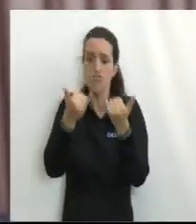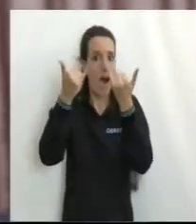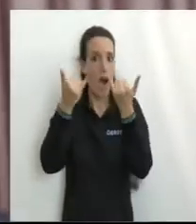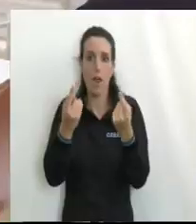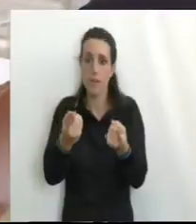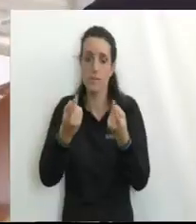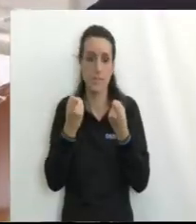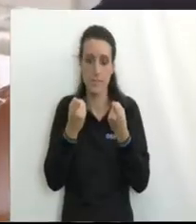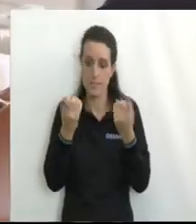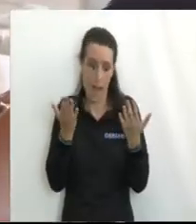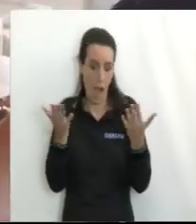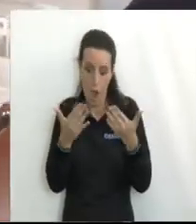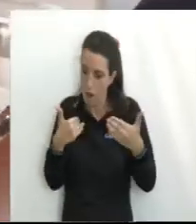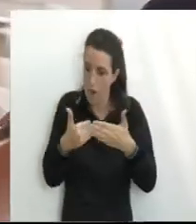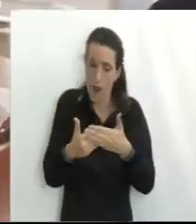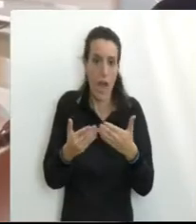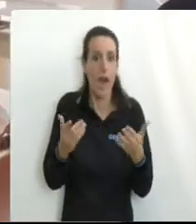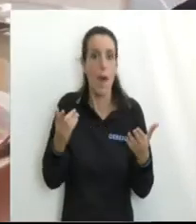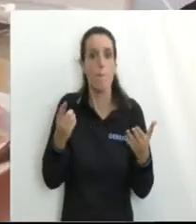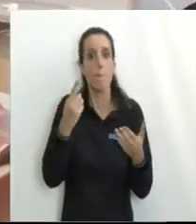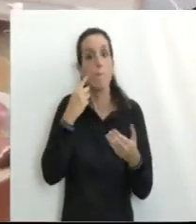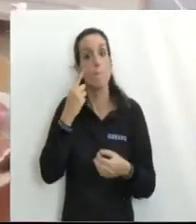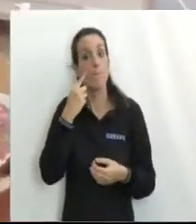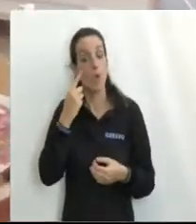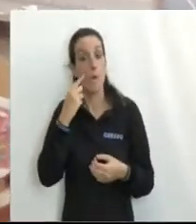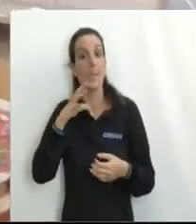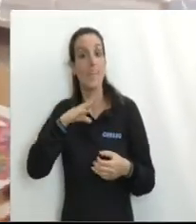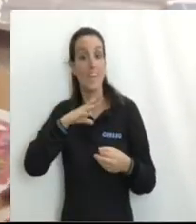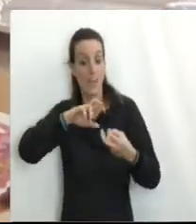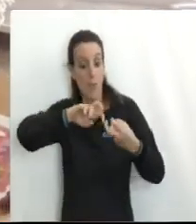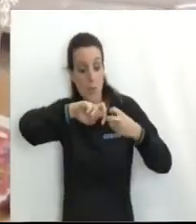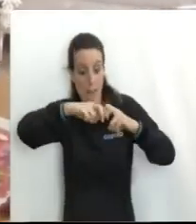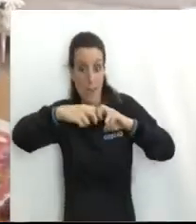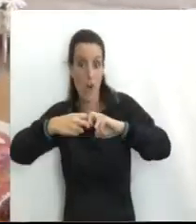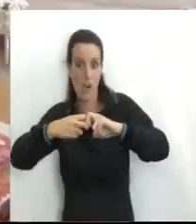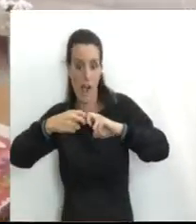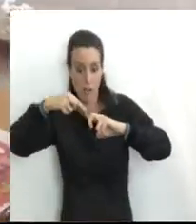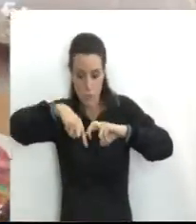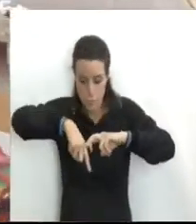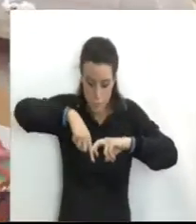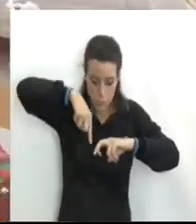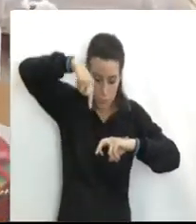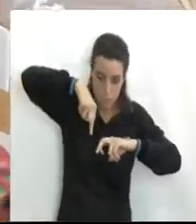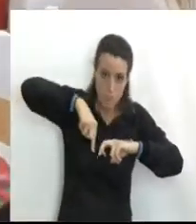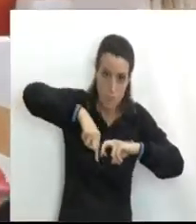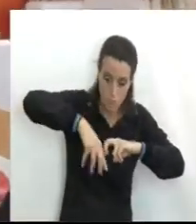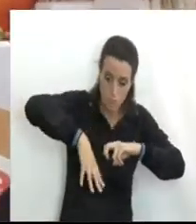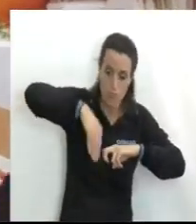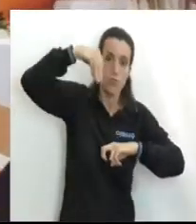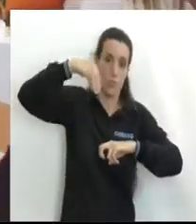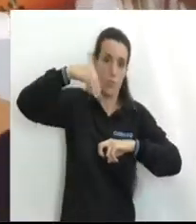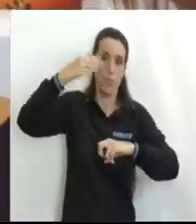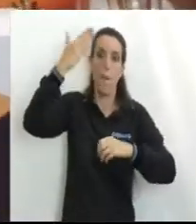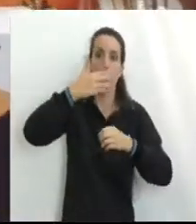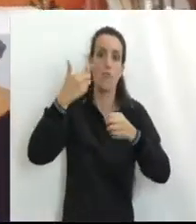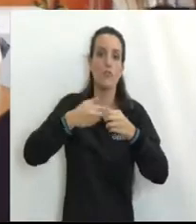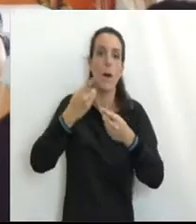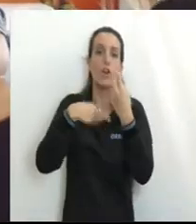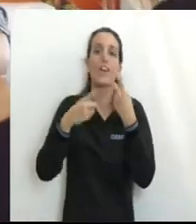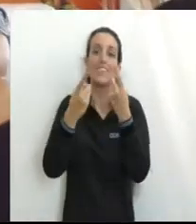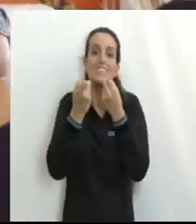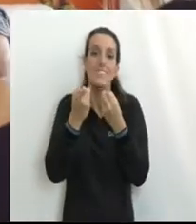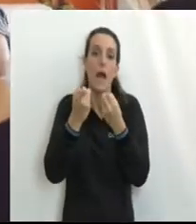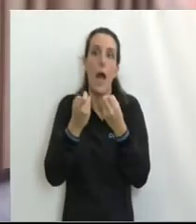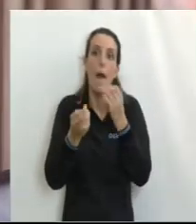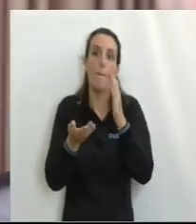digamos Un objetivo inmediato Sería en el onshore Probar la existencia De una roca generadora De petróleo En